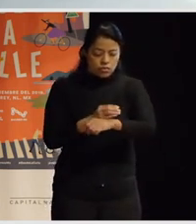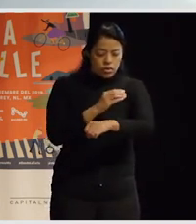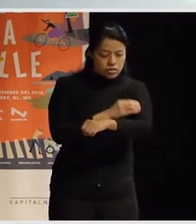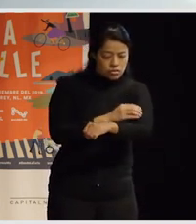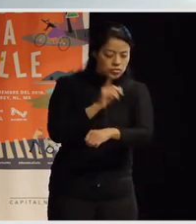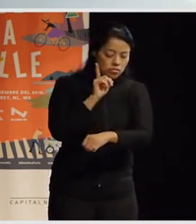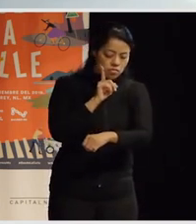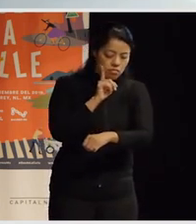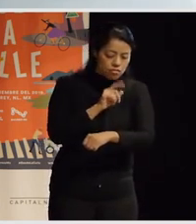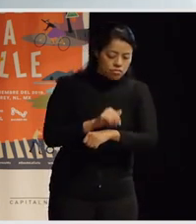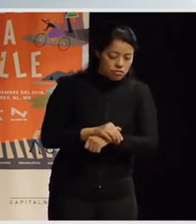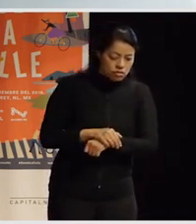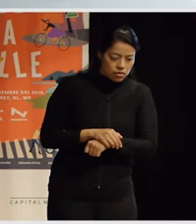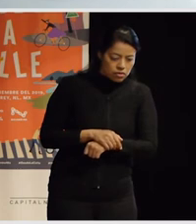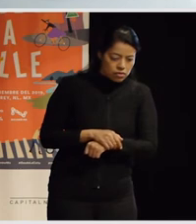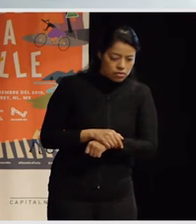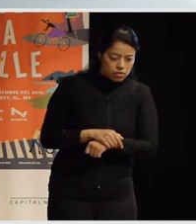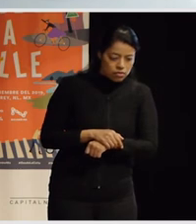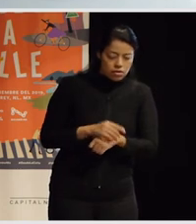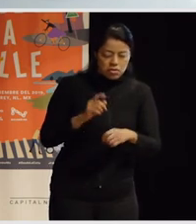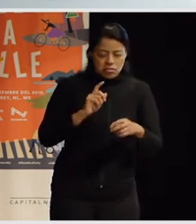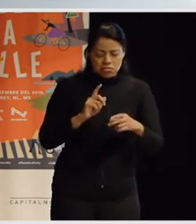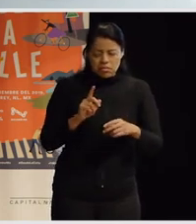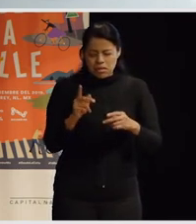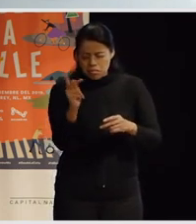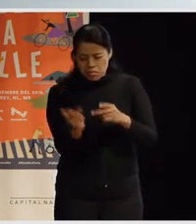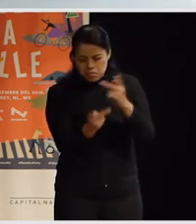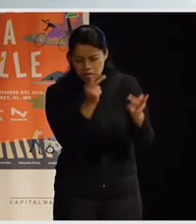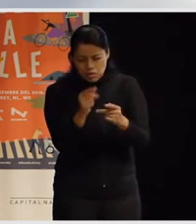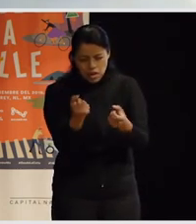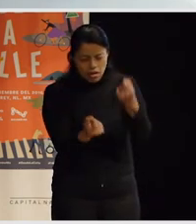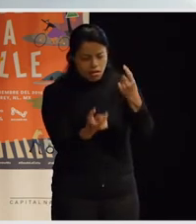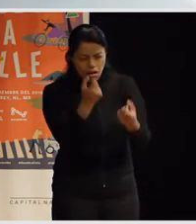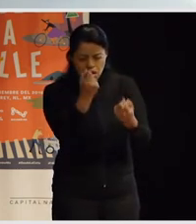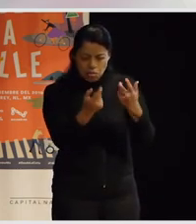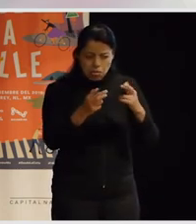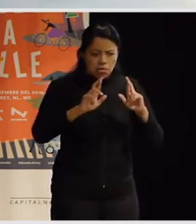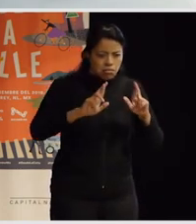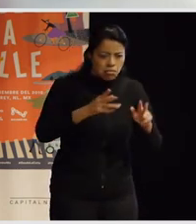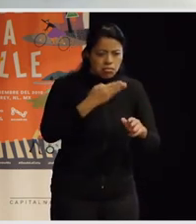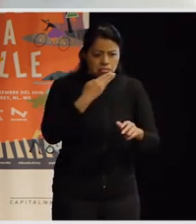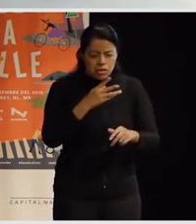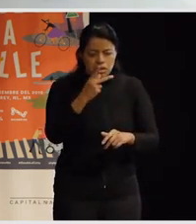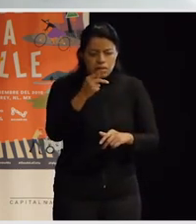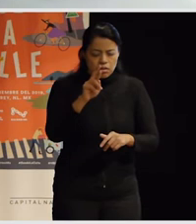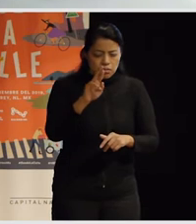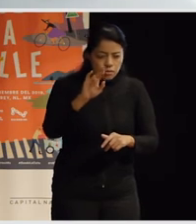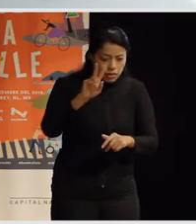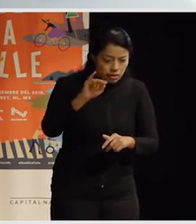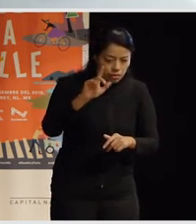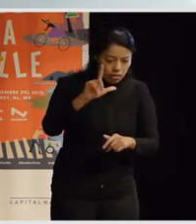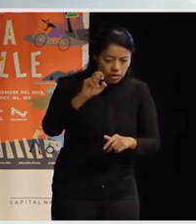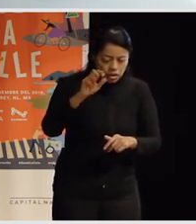¿no? nos hicieron como todo un alegato a cuestionarnos nuestros privilegios a que su opresión estaba ¿no? que nuestros privilegios son se